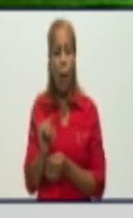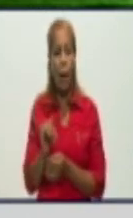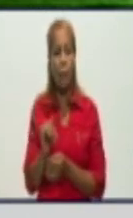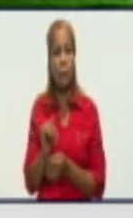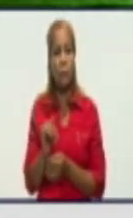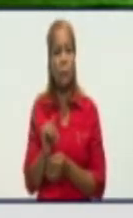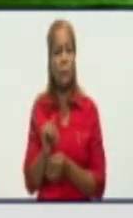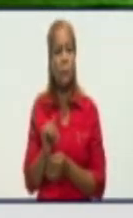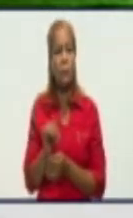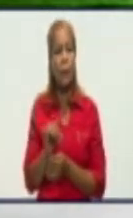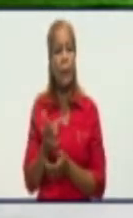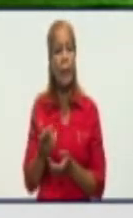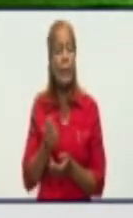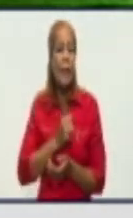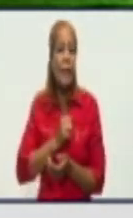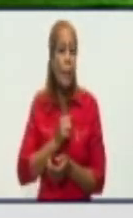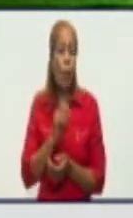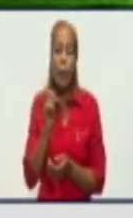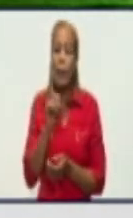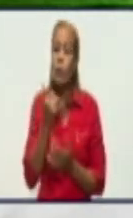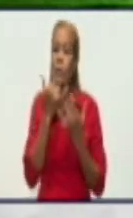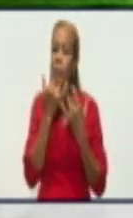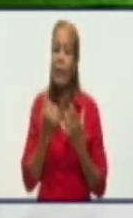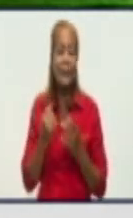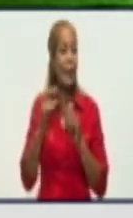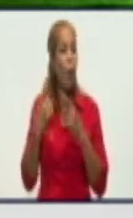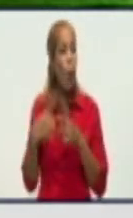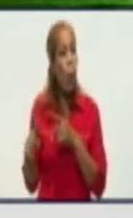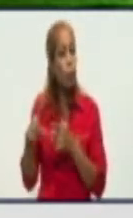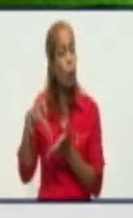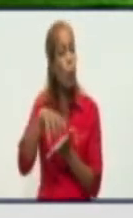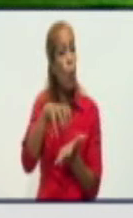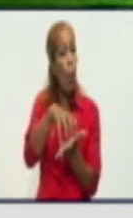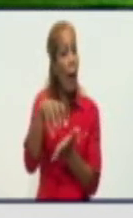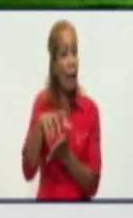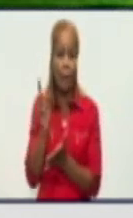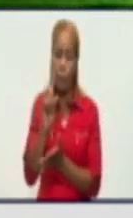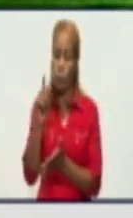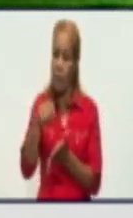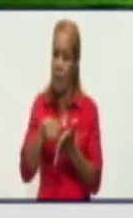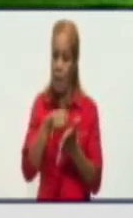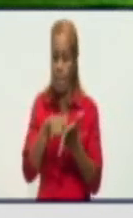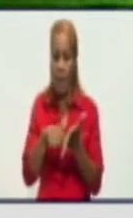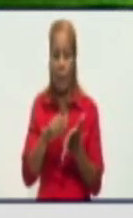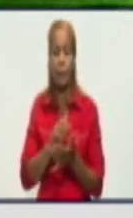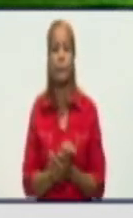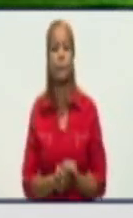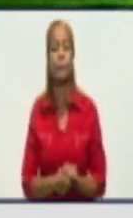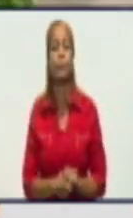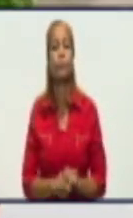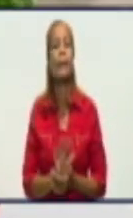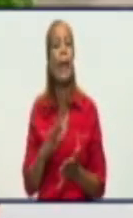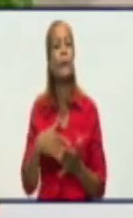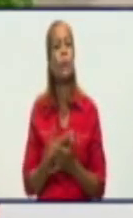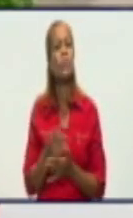más circuitos en horas comparado con otros, llevando la estadística de días atrás. Solís,